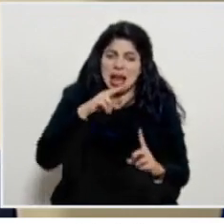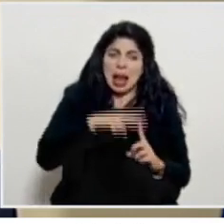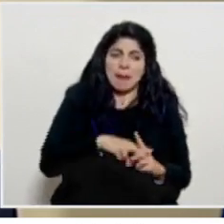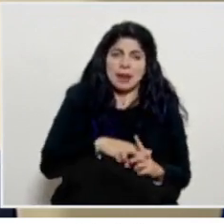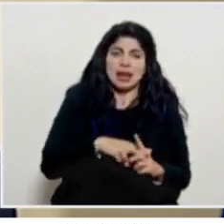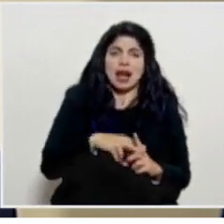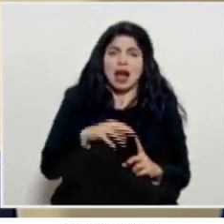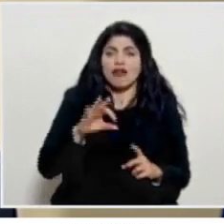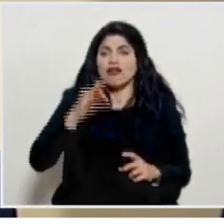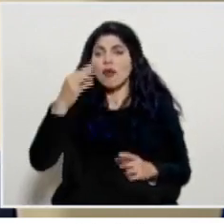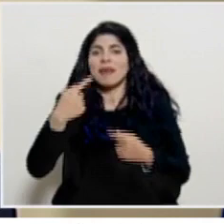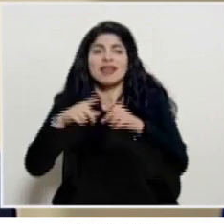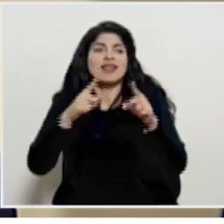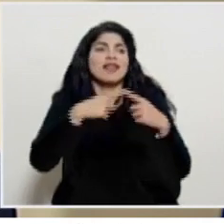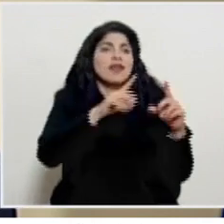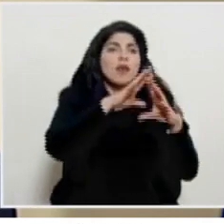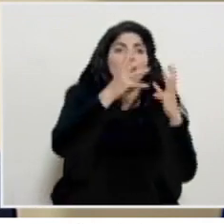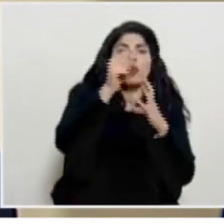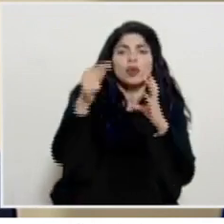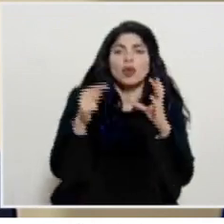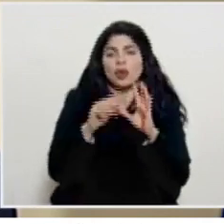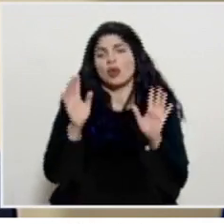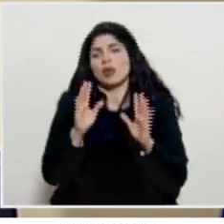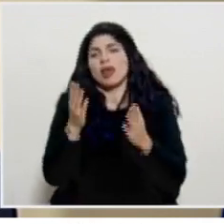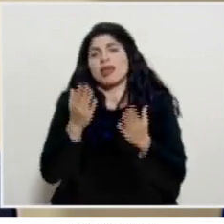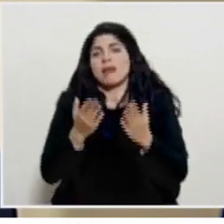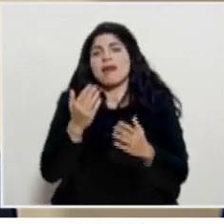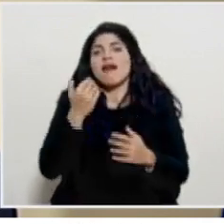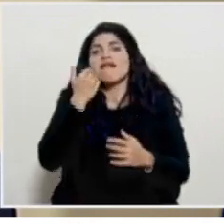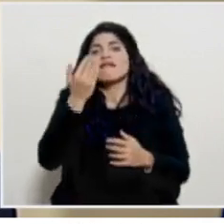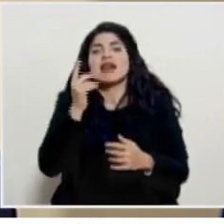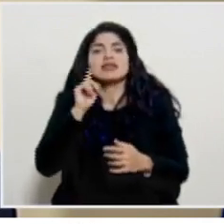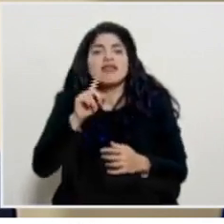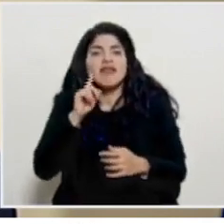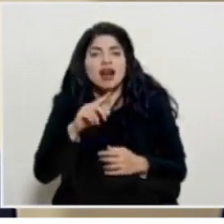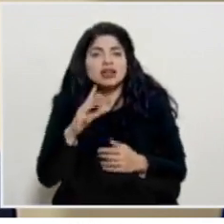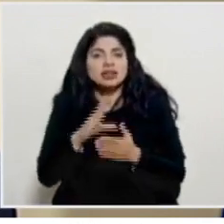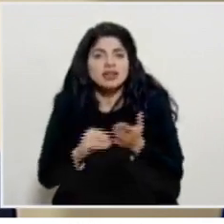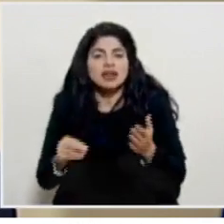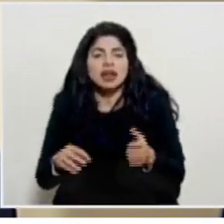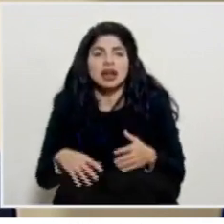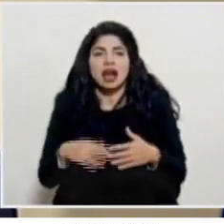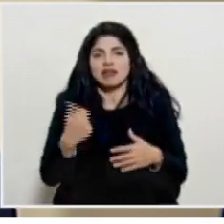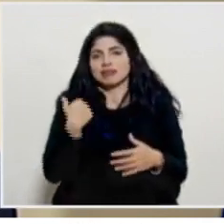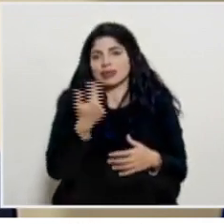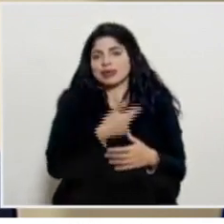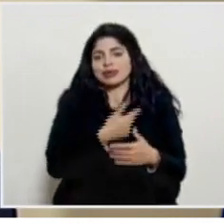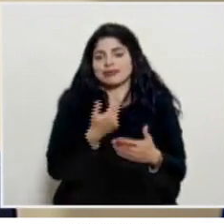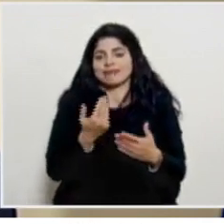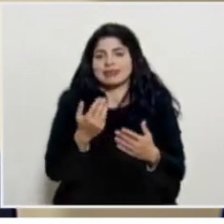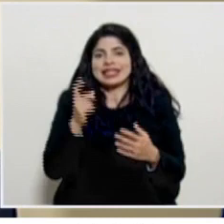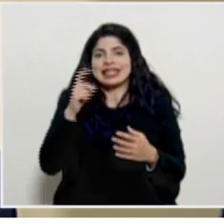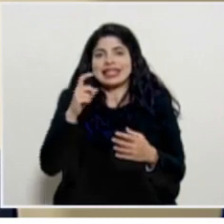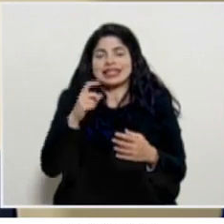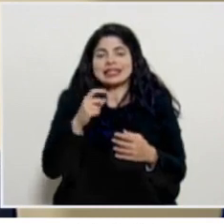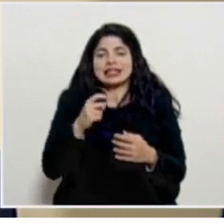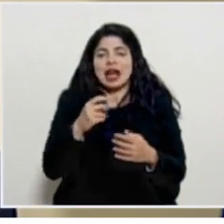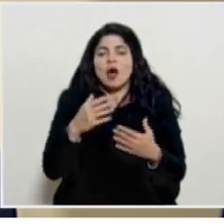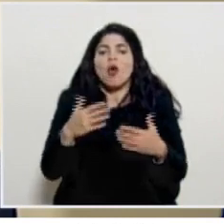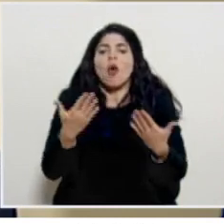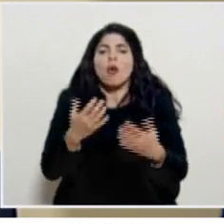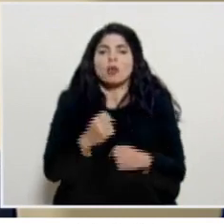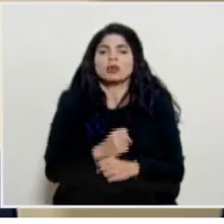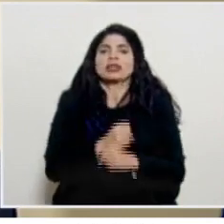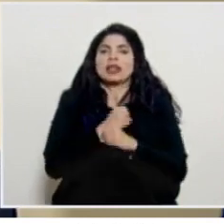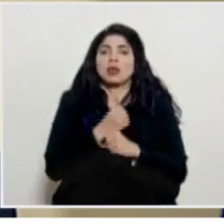diferentes formatos de todo el mundo porque pueden ser muy fácilmente falsificados y no tenemos la forma con certeza